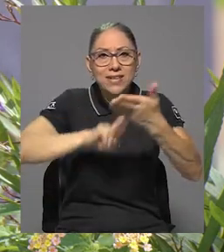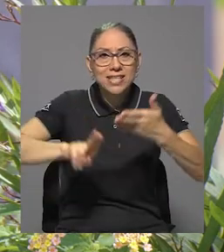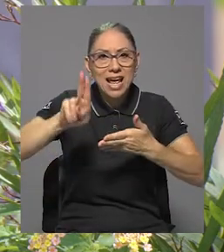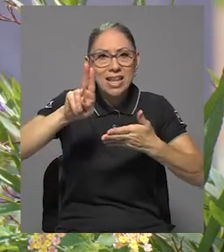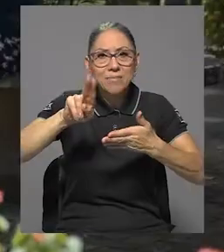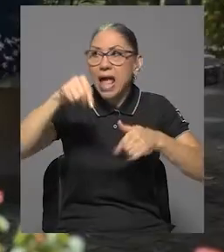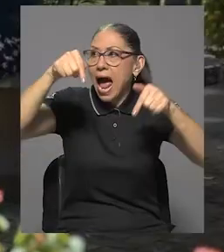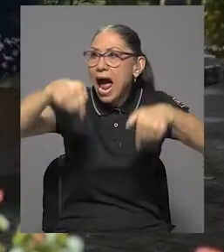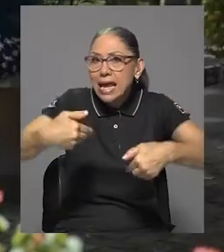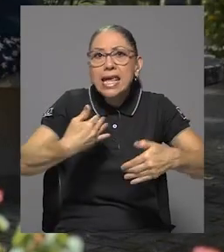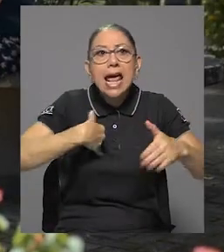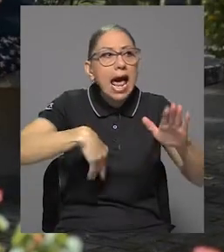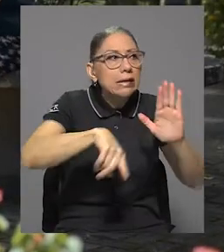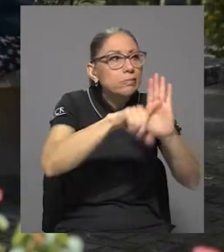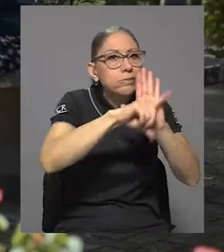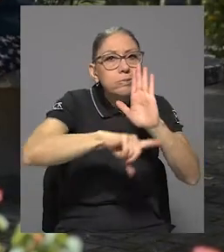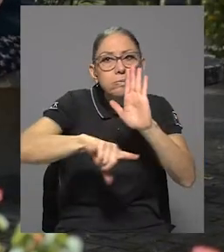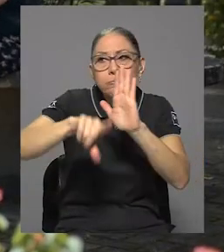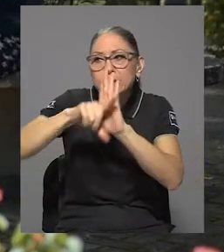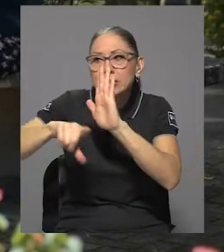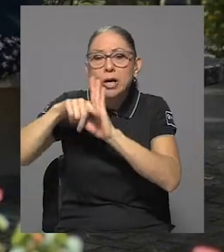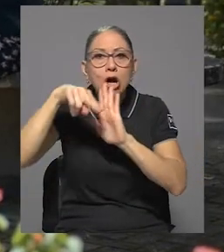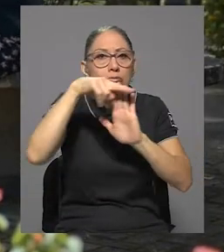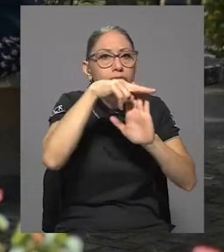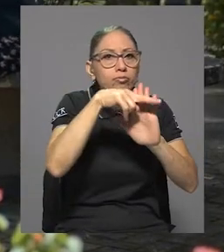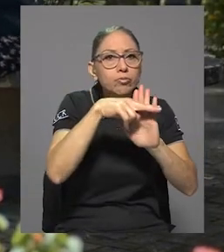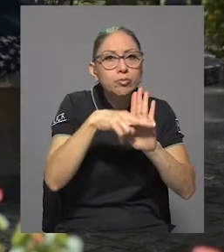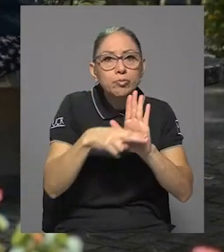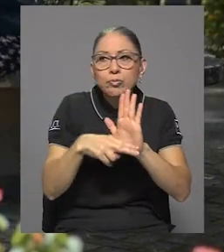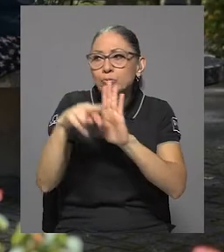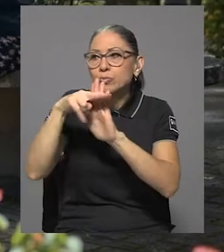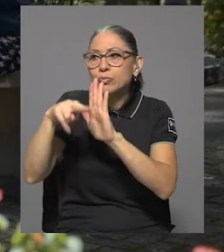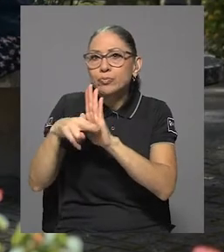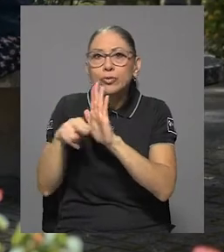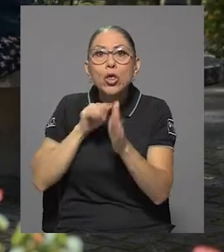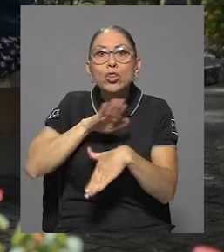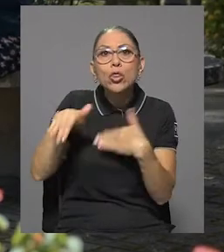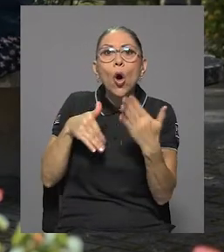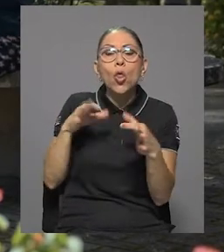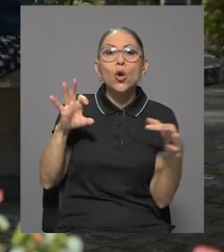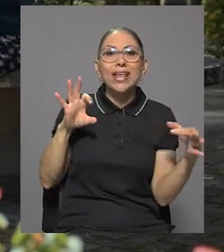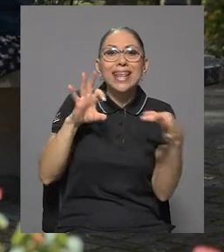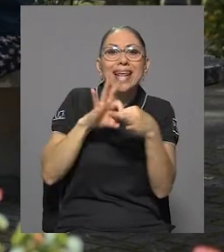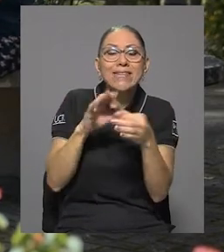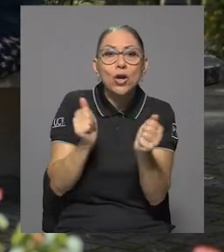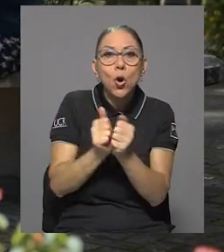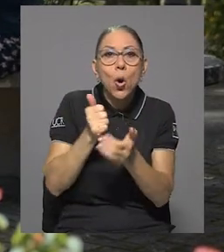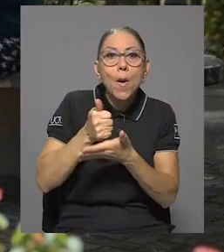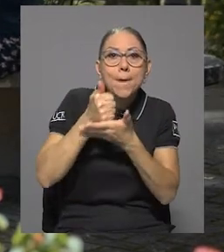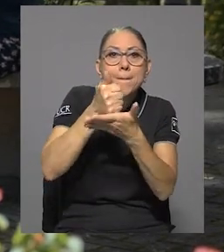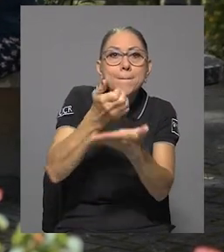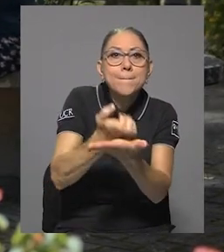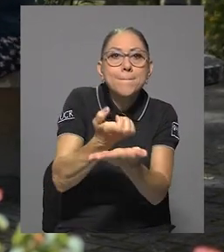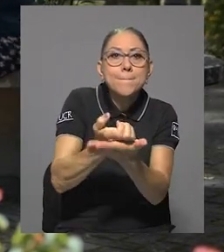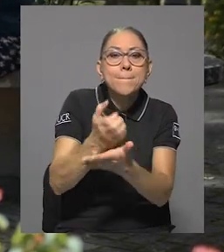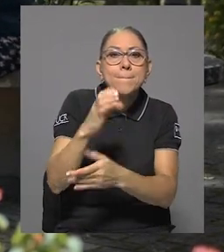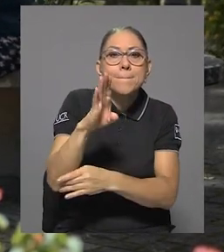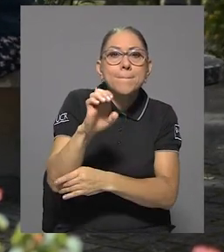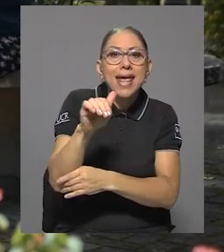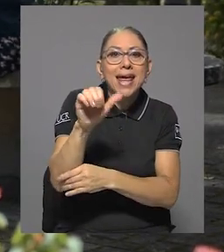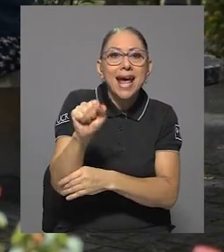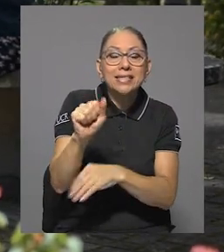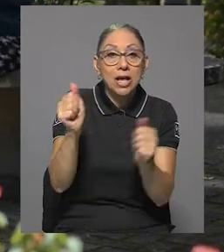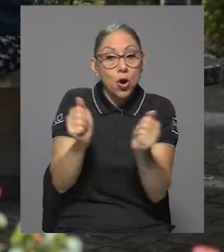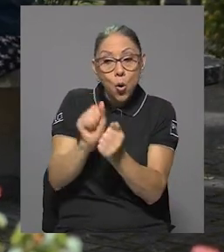universitaria. Toda la normativa que hay, todo lo que tiene que ver con las becas, con los cursos,